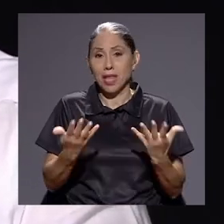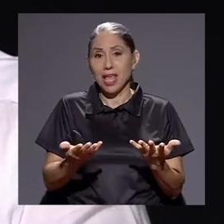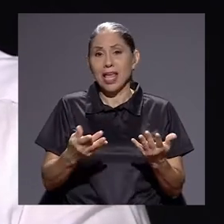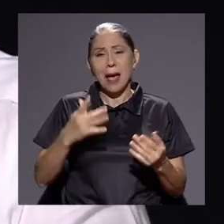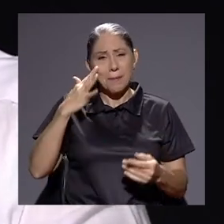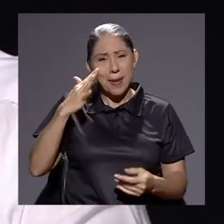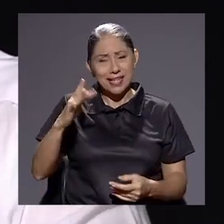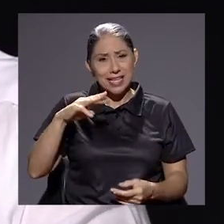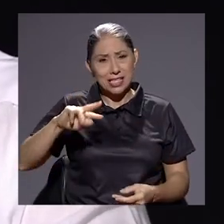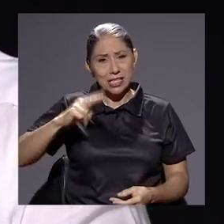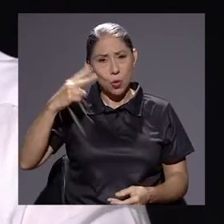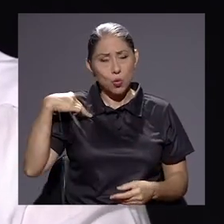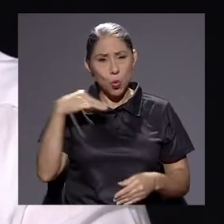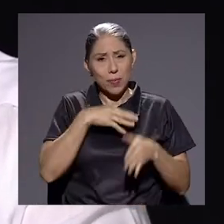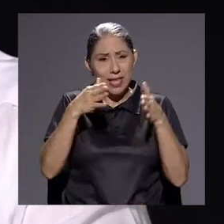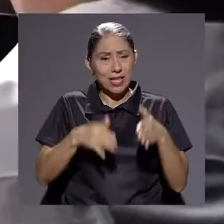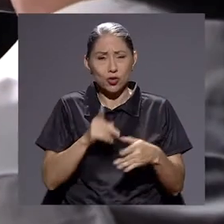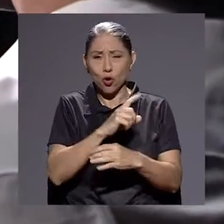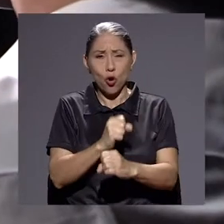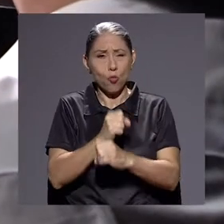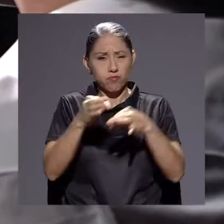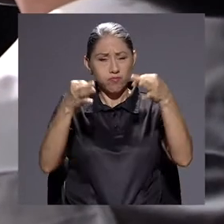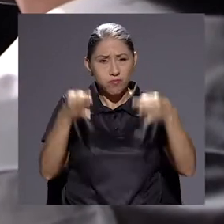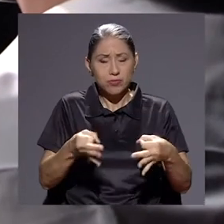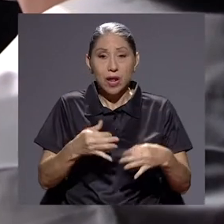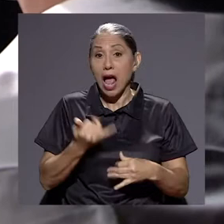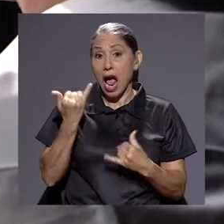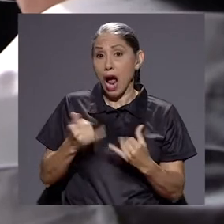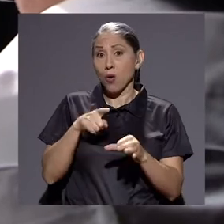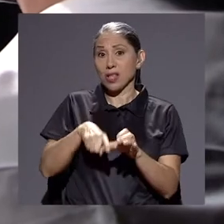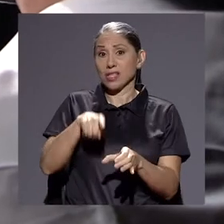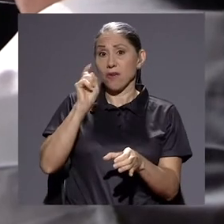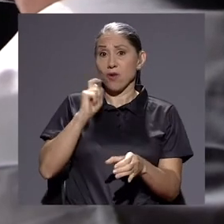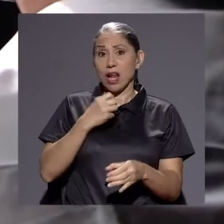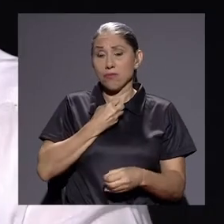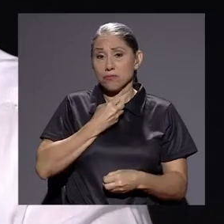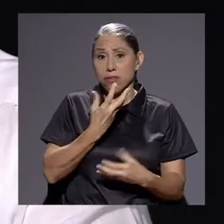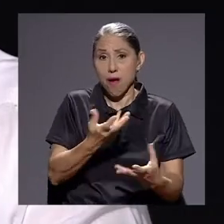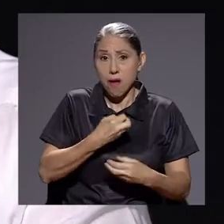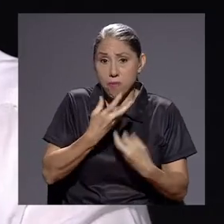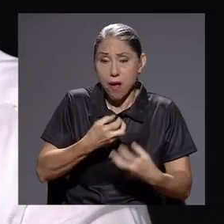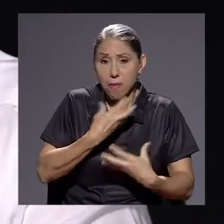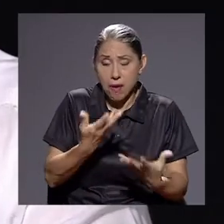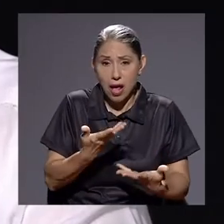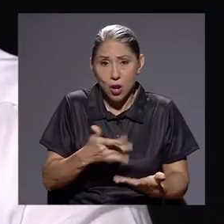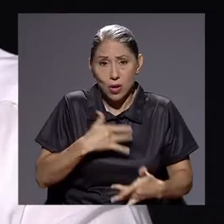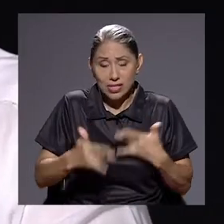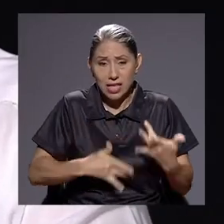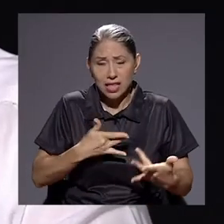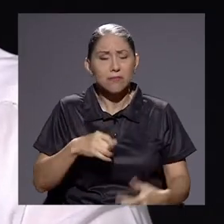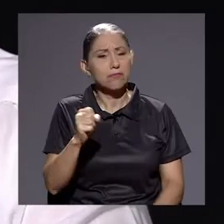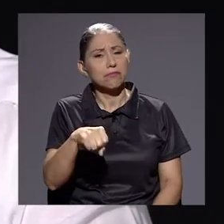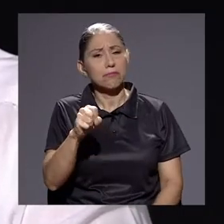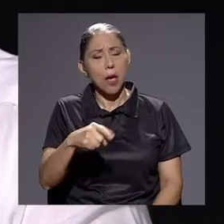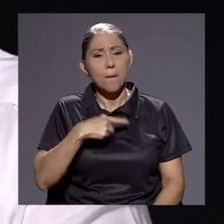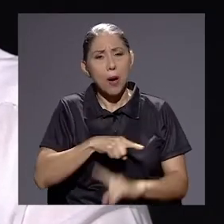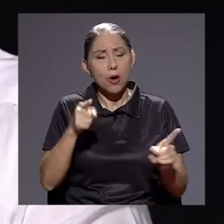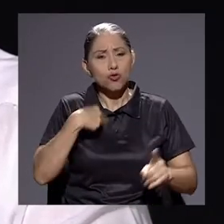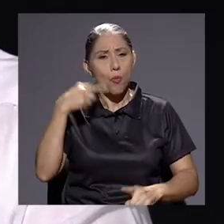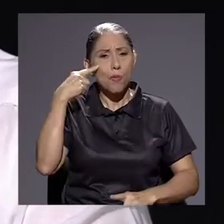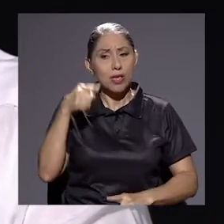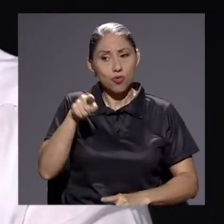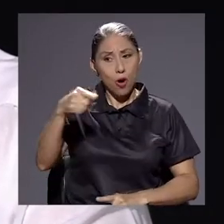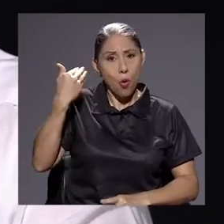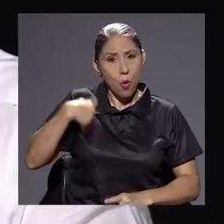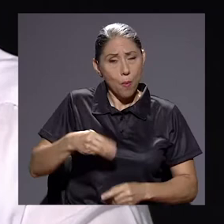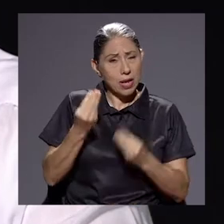no tuvo certeza. Ahora desde fuera, vocifera sus indignaciones. Sí, claro. Pero me parece a mí, yo esperaría, de